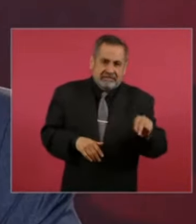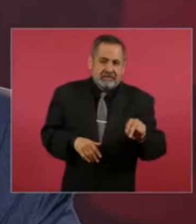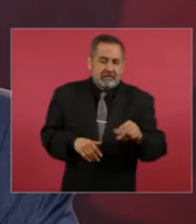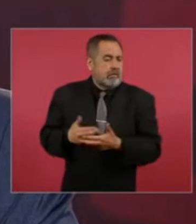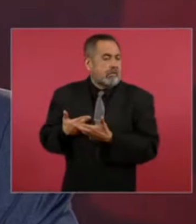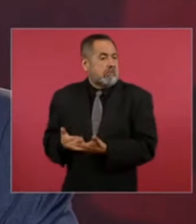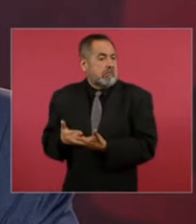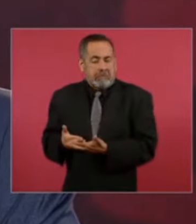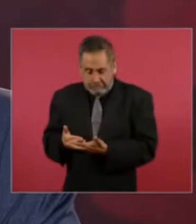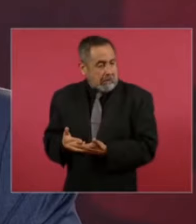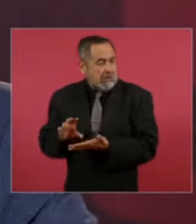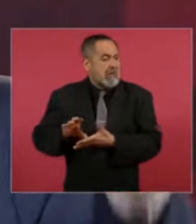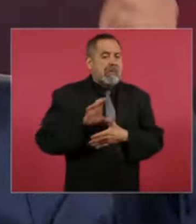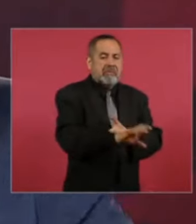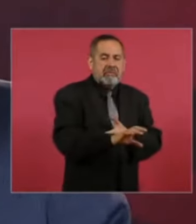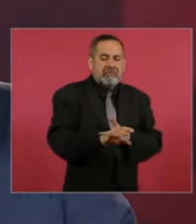porque tenemos